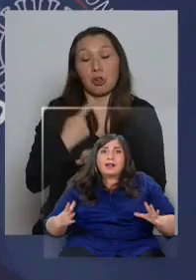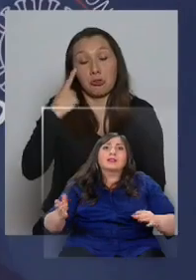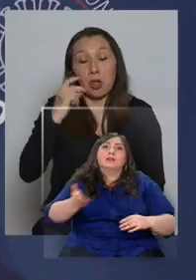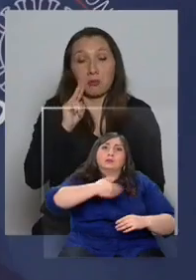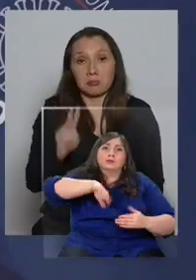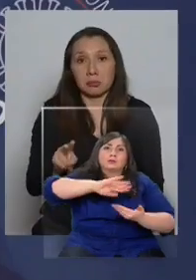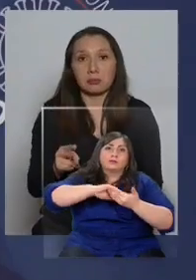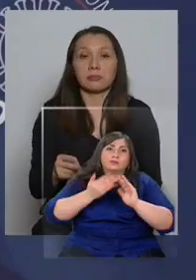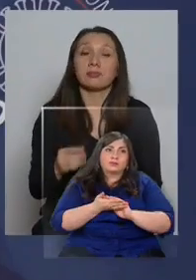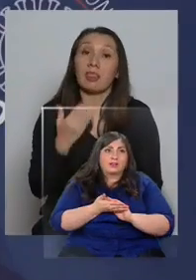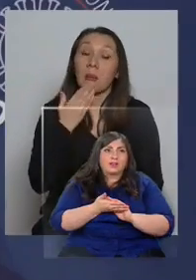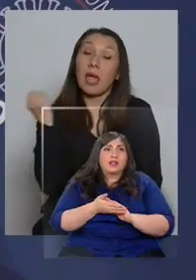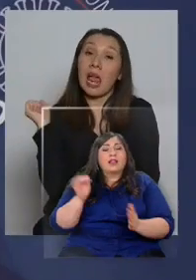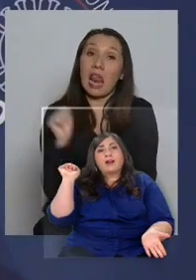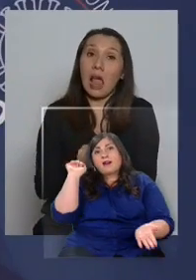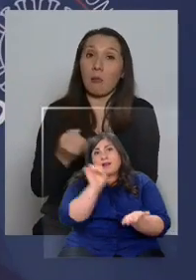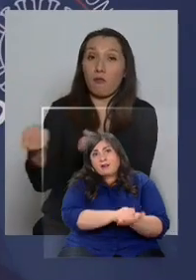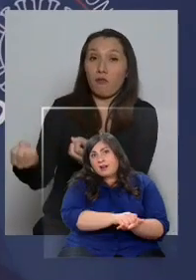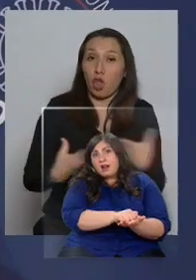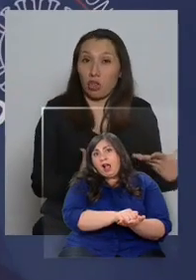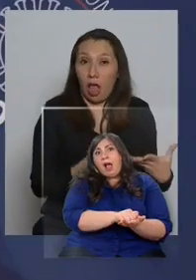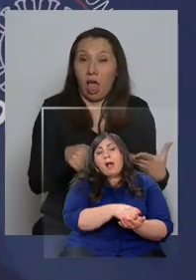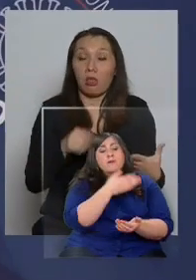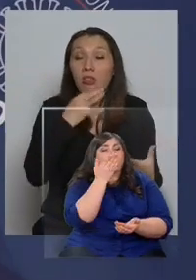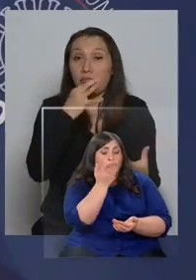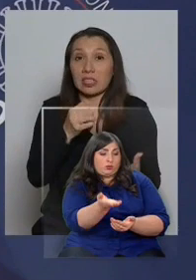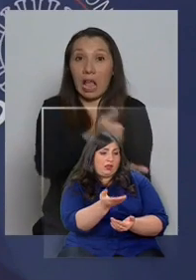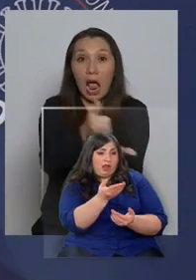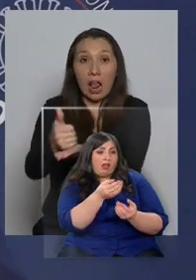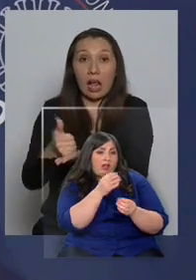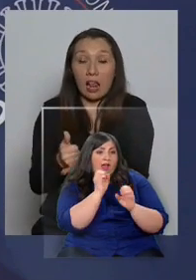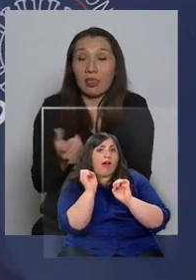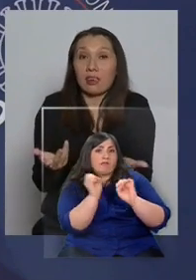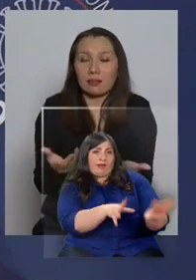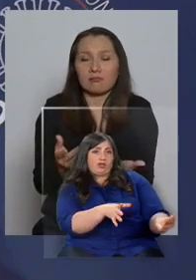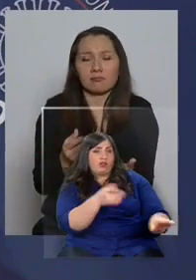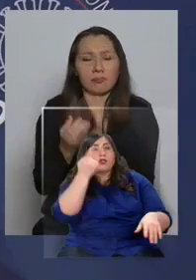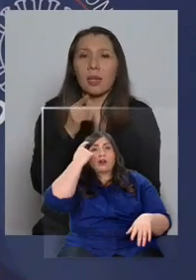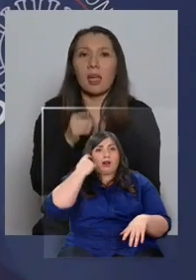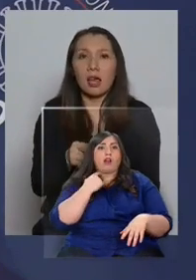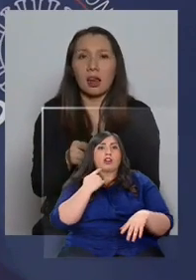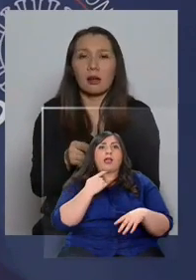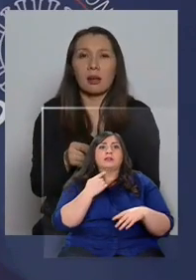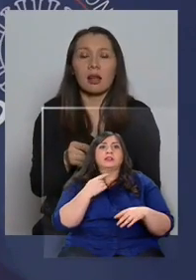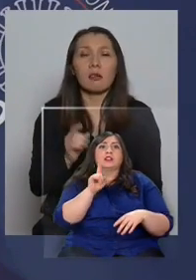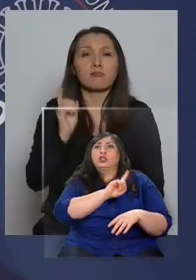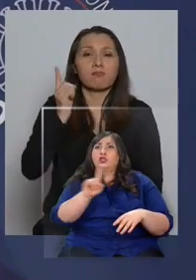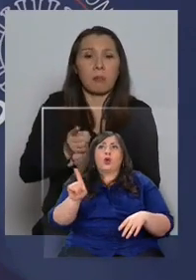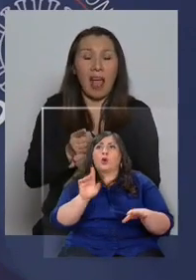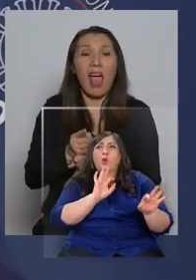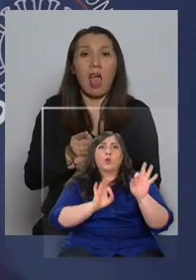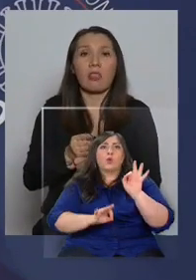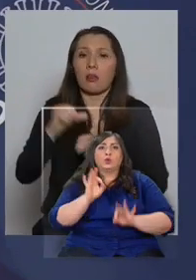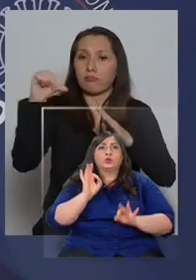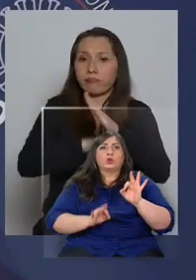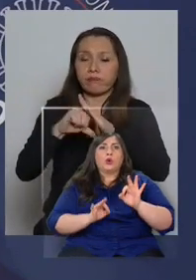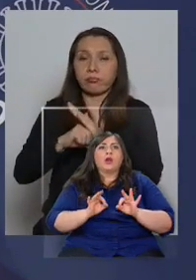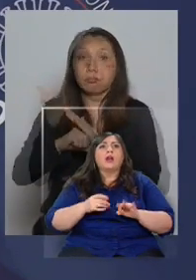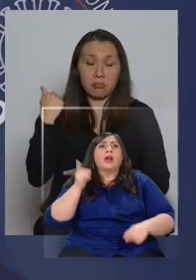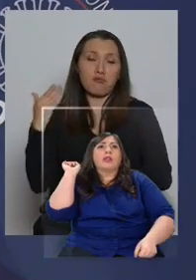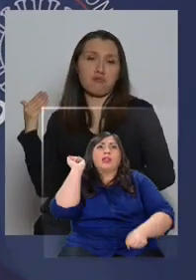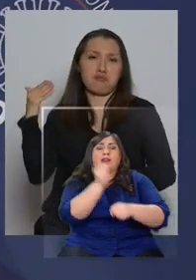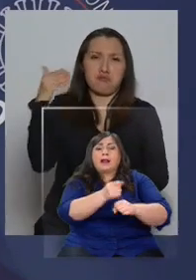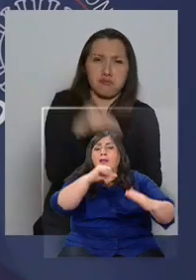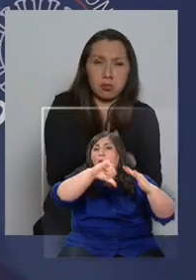comuna. El reclamo de abandono al que usted hace referencia yo creo que es injusto. Decretamos una cuarentena y esta ha sido